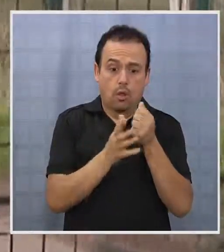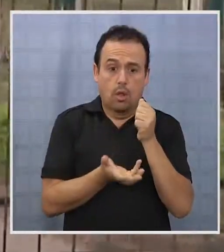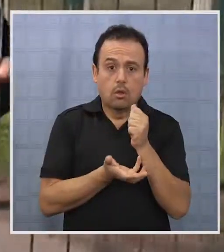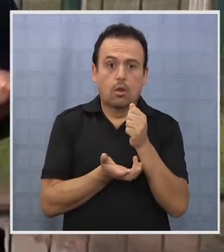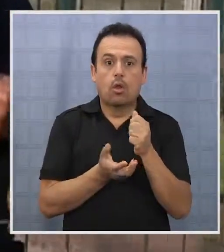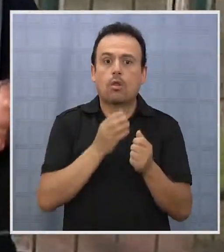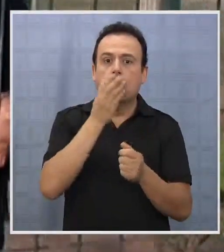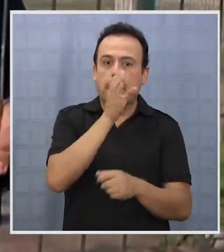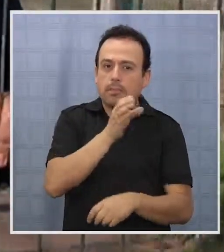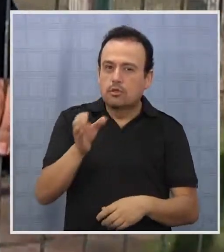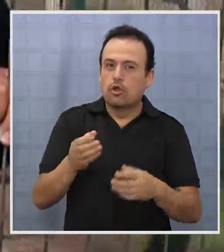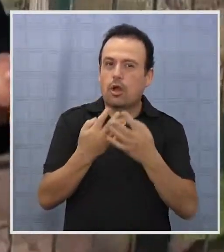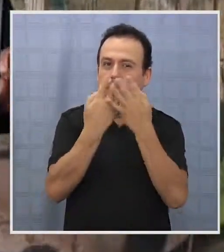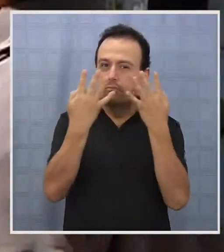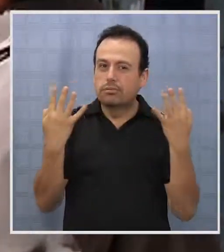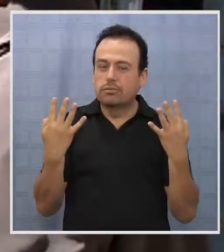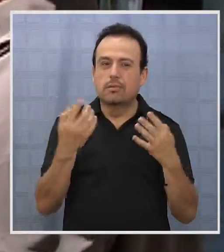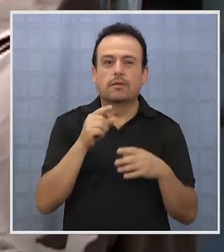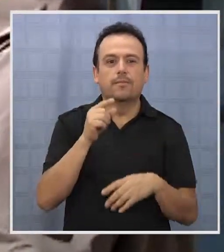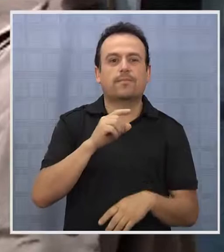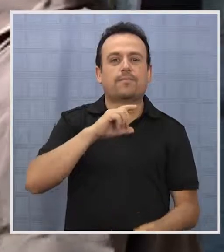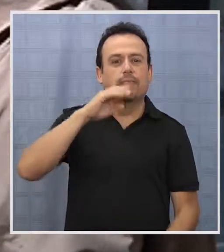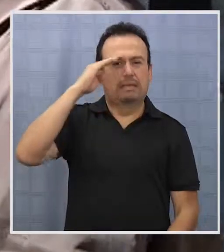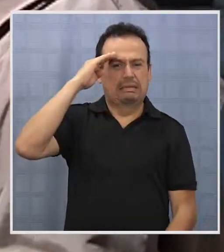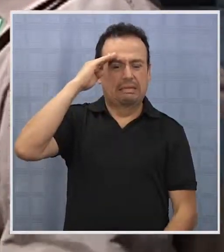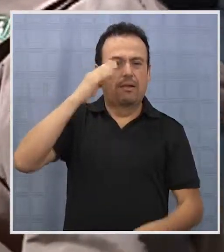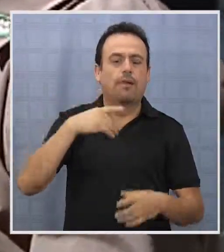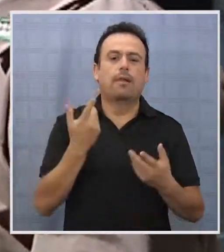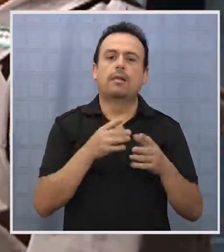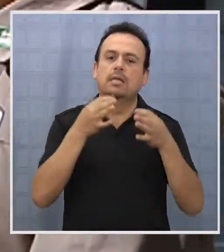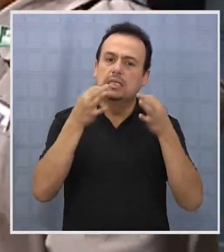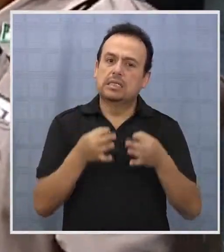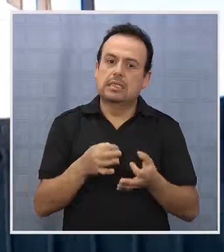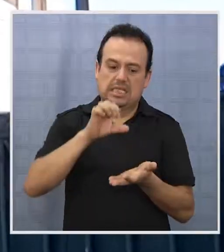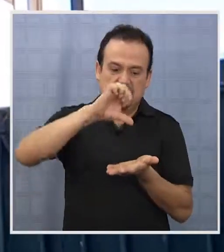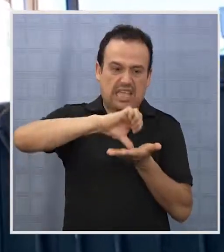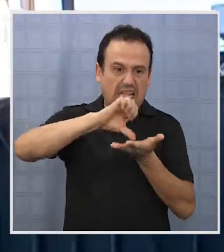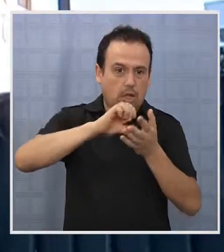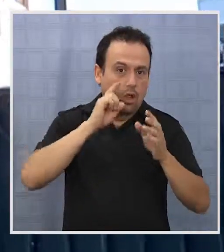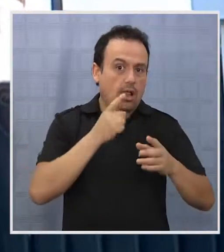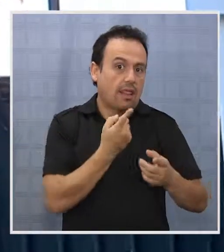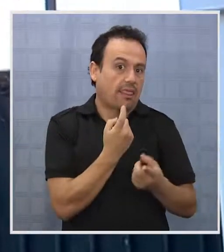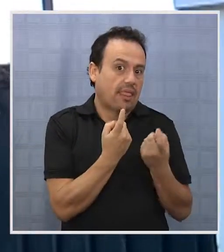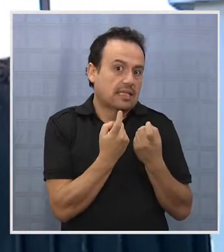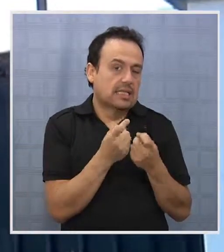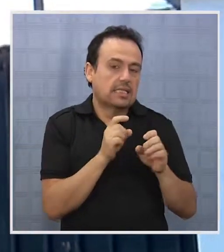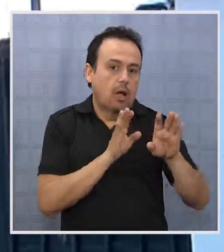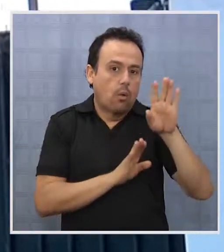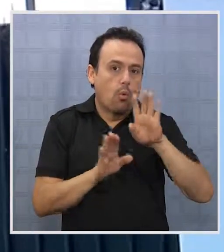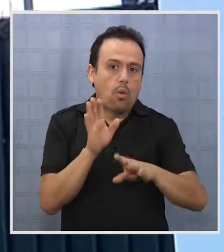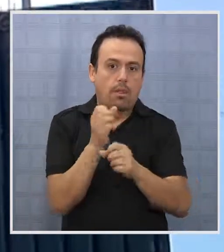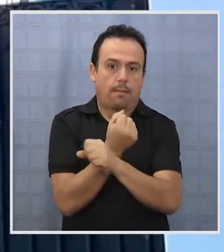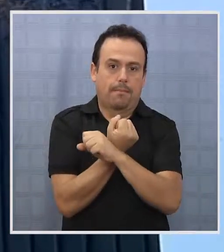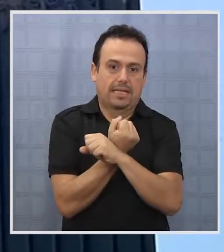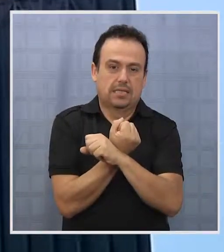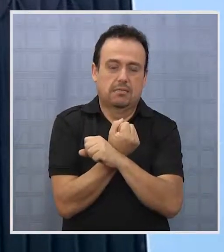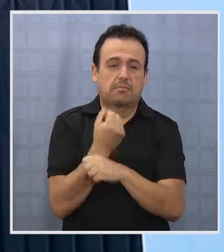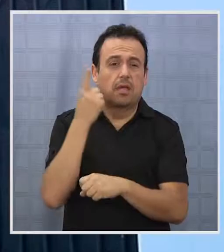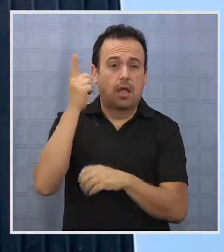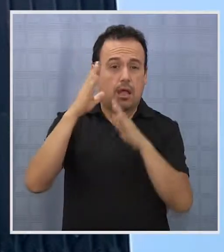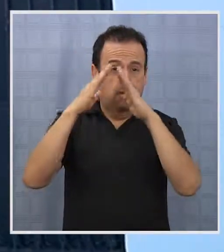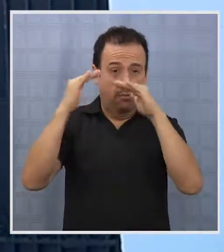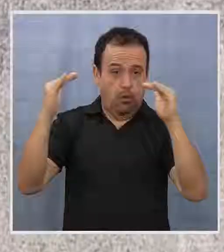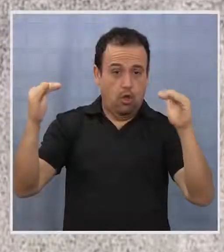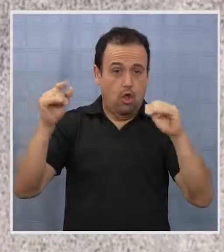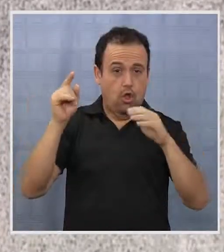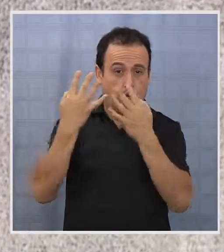humanos de gendarmería por la necesidad de custodia que este tipo de centros penitenciarios exige. Está bien que se haya cerrado el penal de